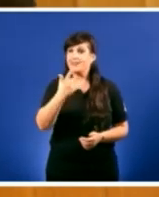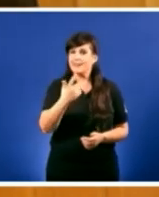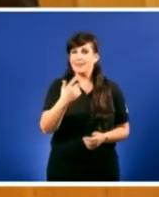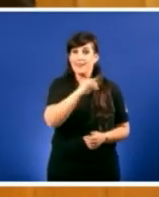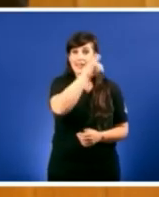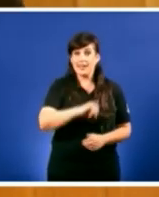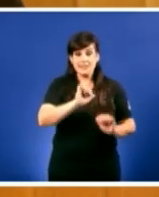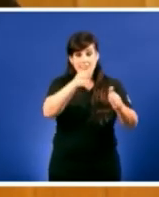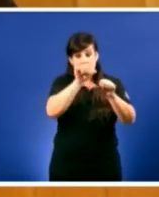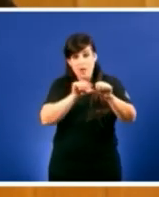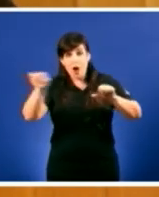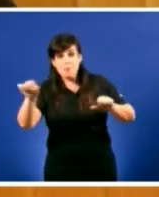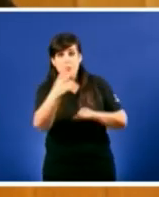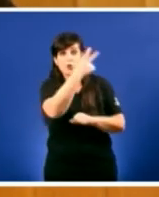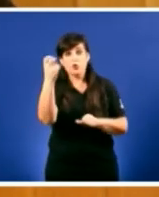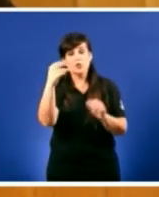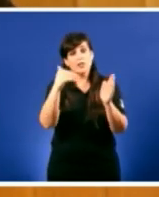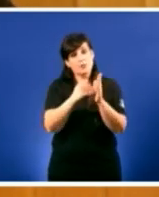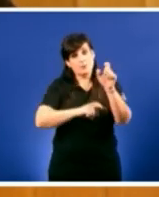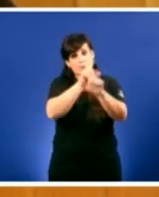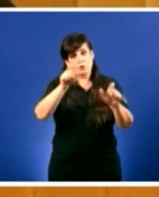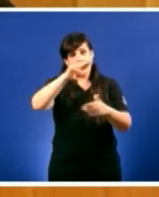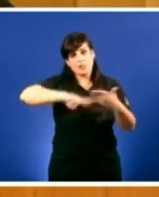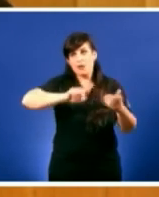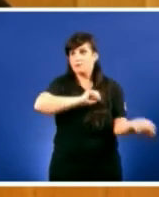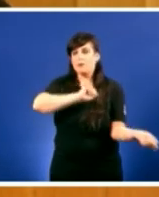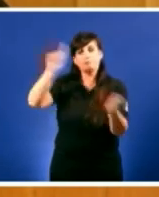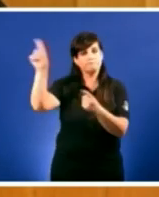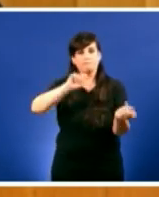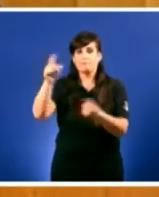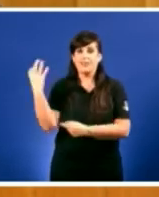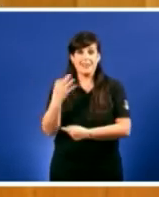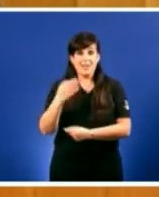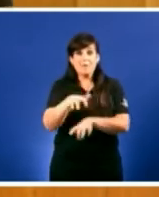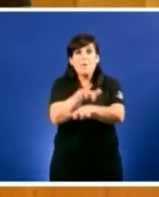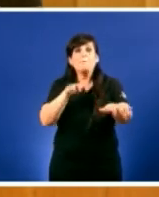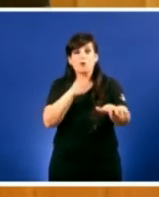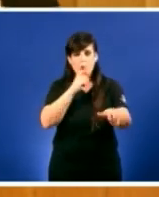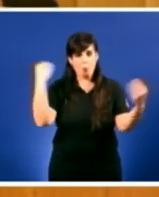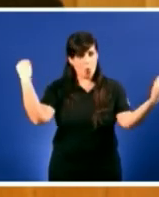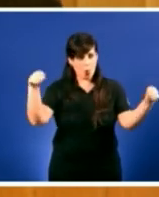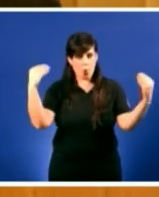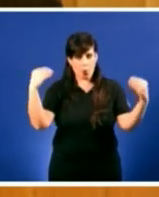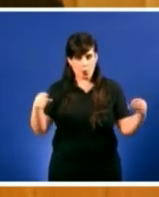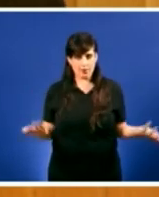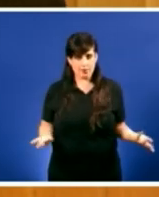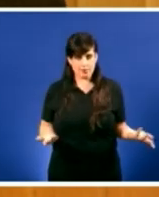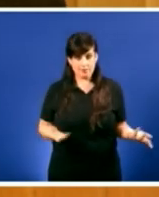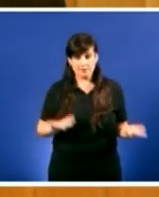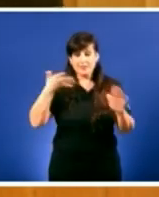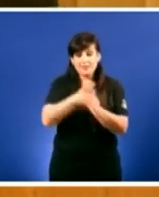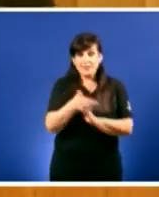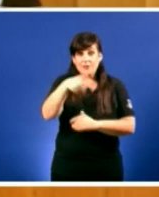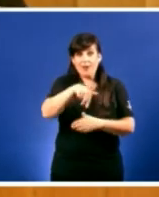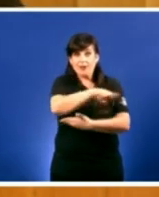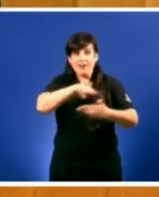crise tivesen que marchar 200.000 persoas de Galiza. A maioría mozos está marchando o futuro do noso país